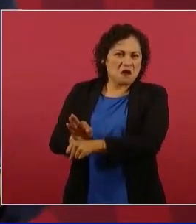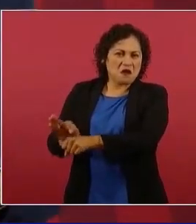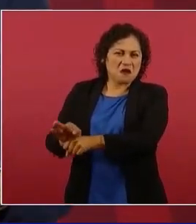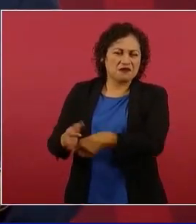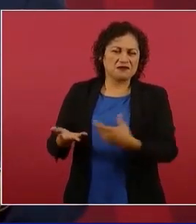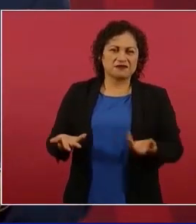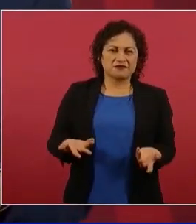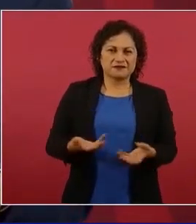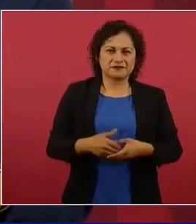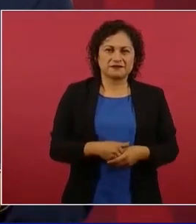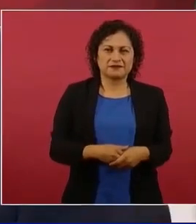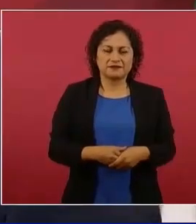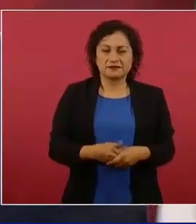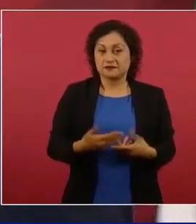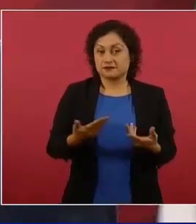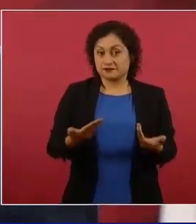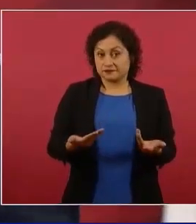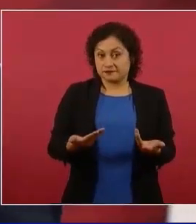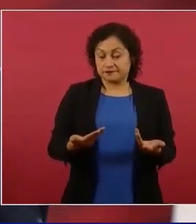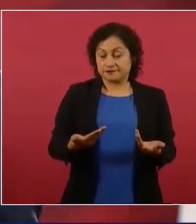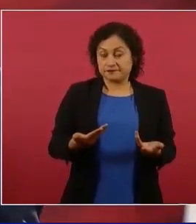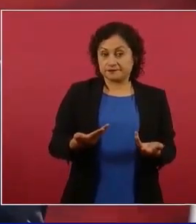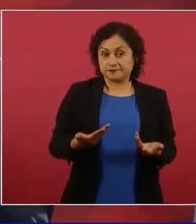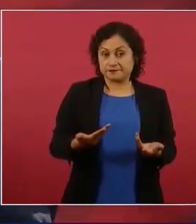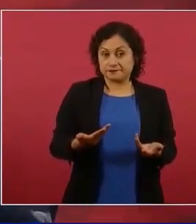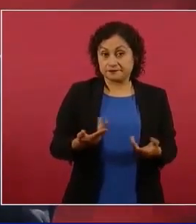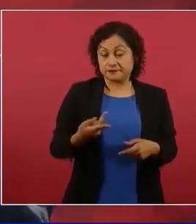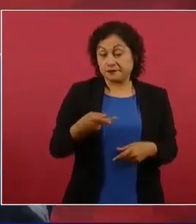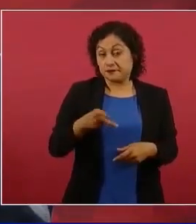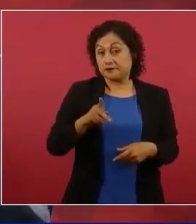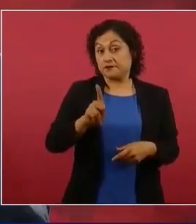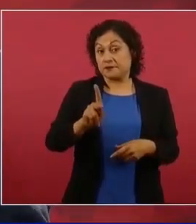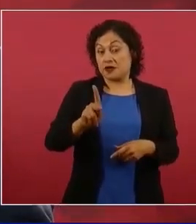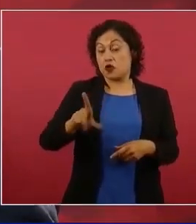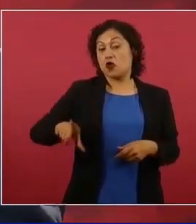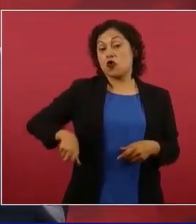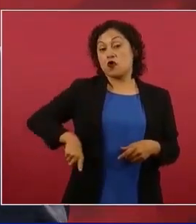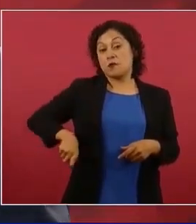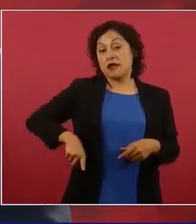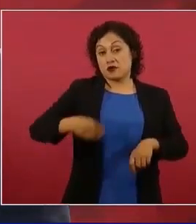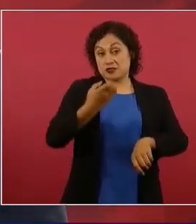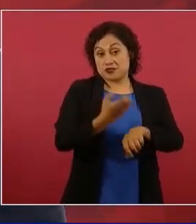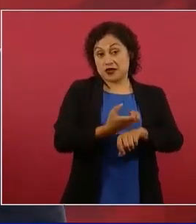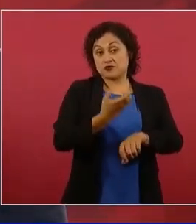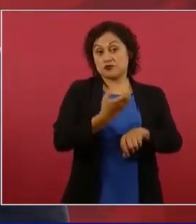Y el gobierno de Estados Unidos tiene que decidir sobre esto.